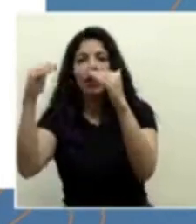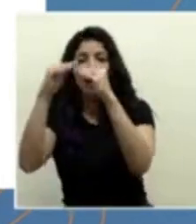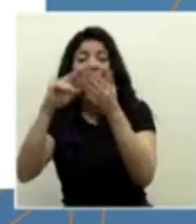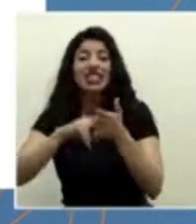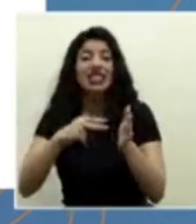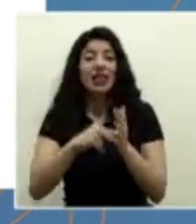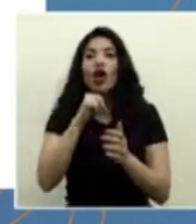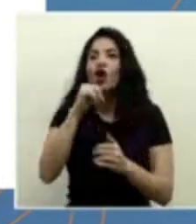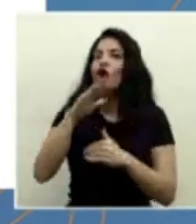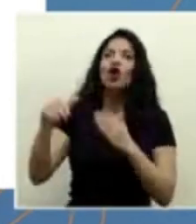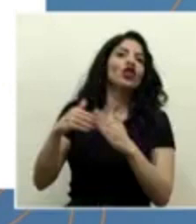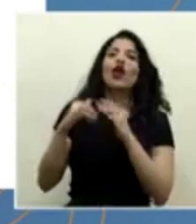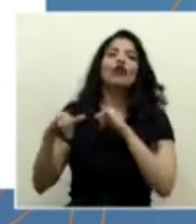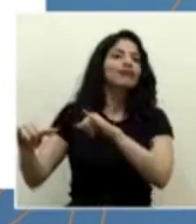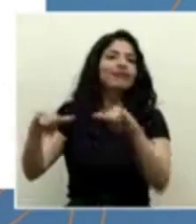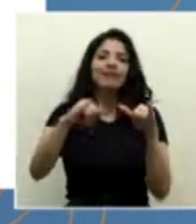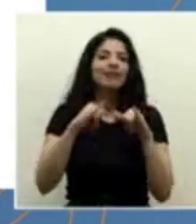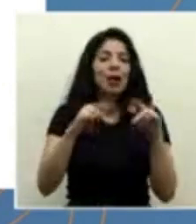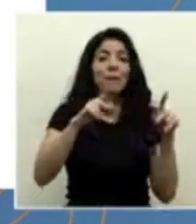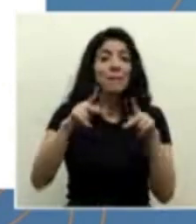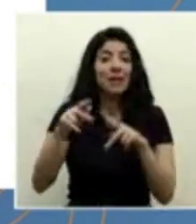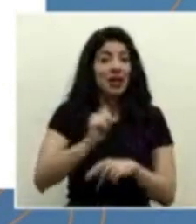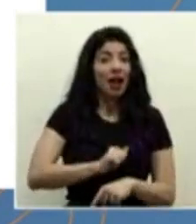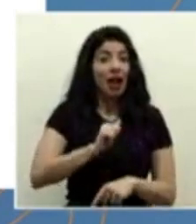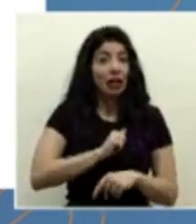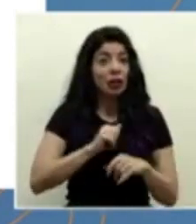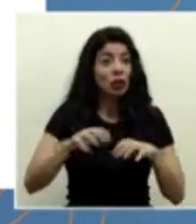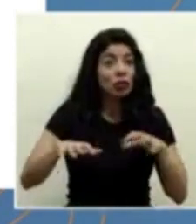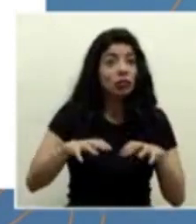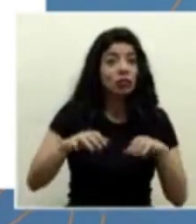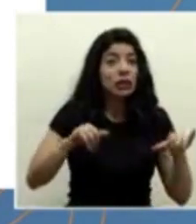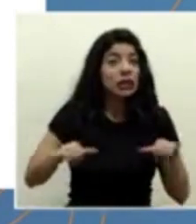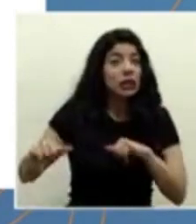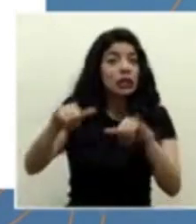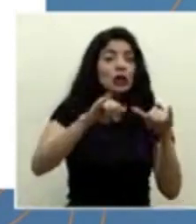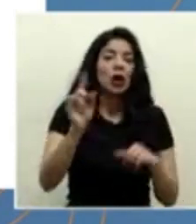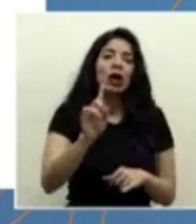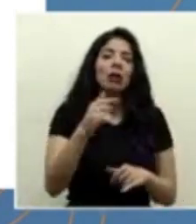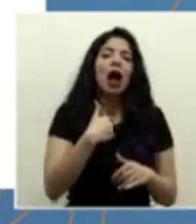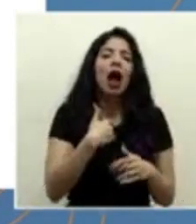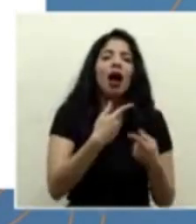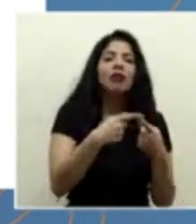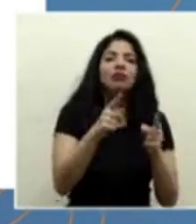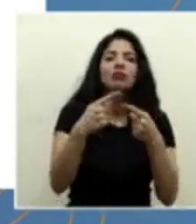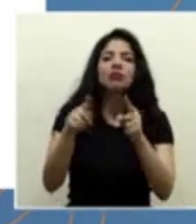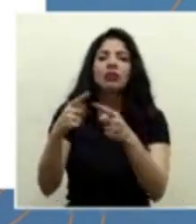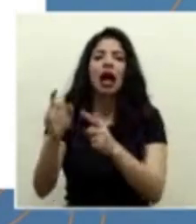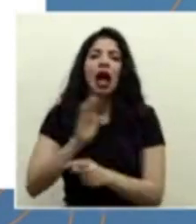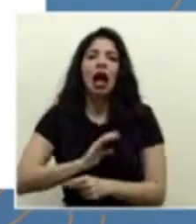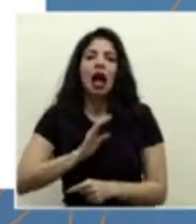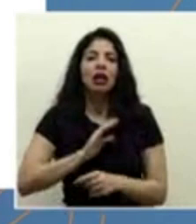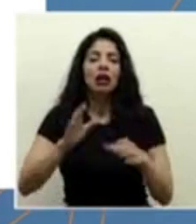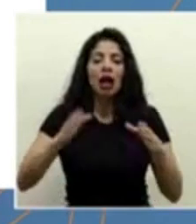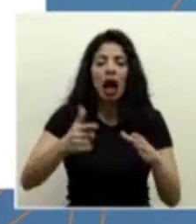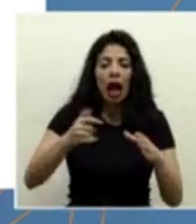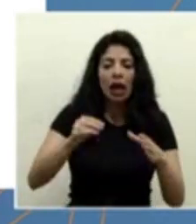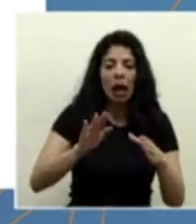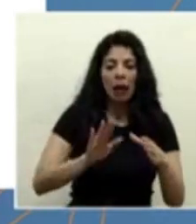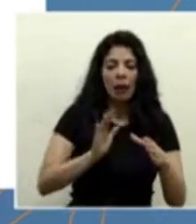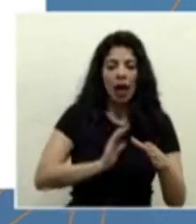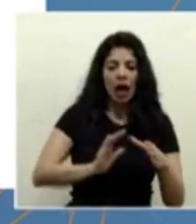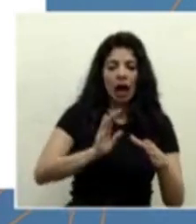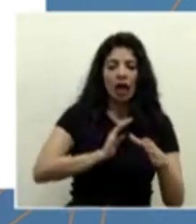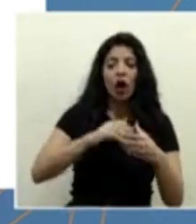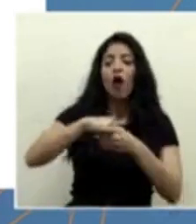toda la población es homogénea, que no toda la población se comporta igual, sino que hay particularidades tanto en la GAM como fuera de la GAM y